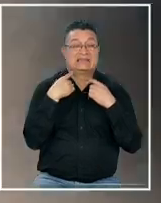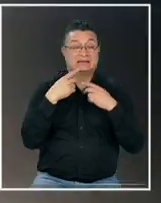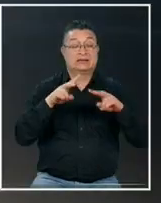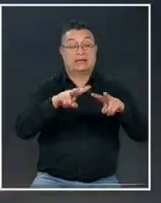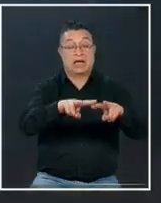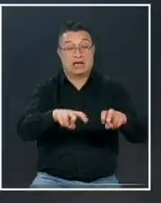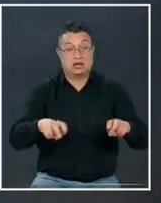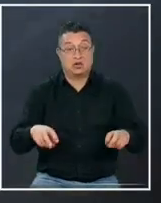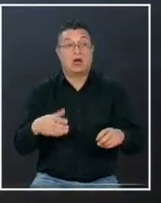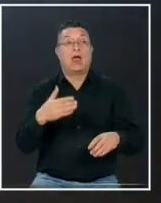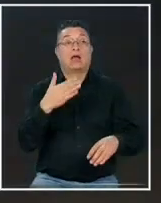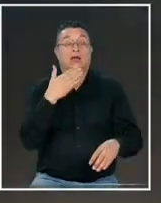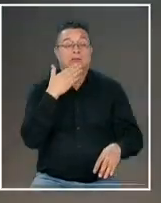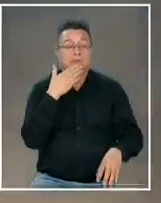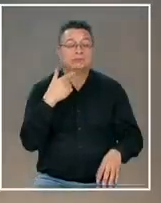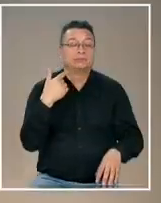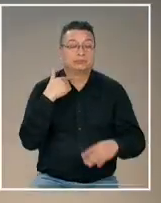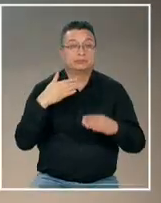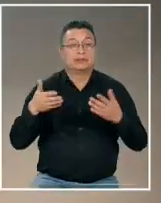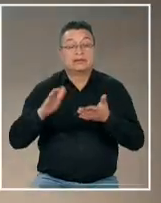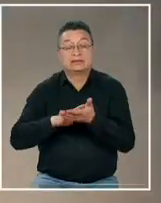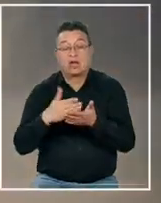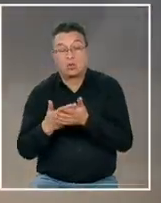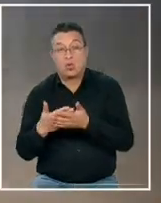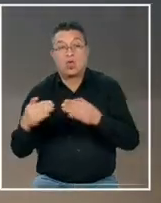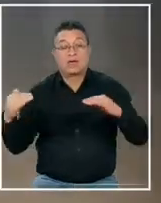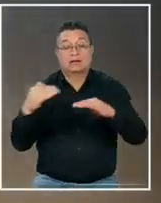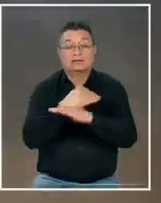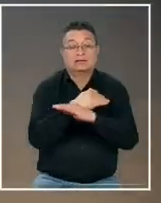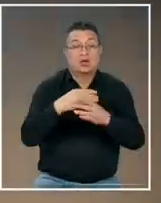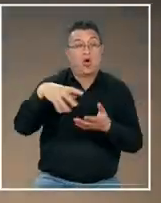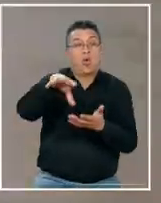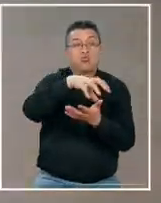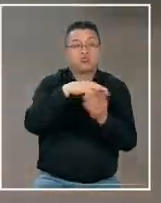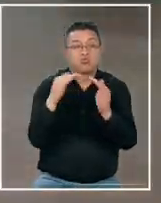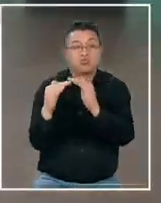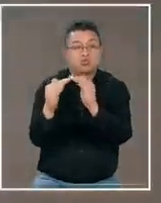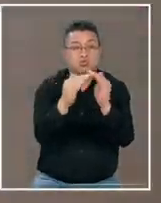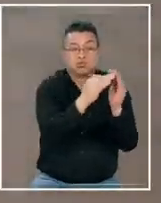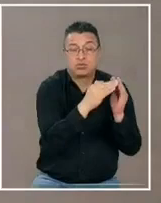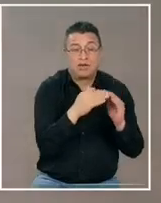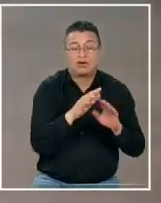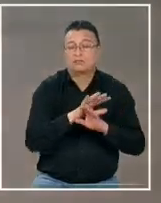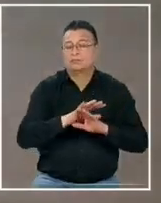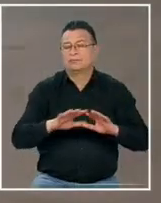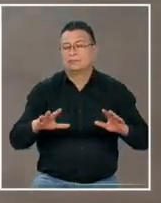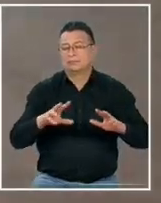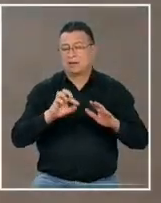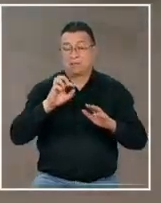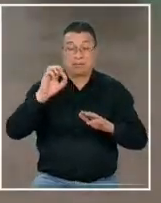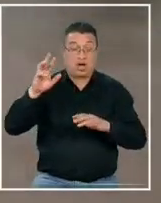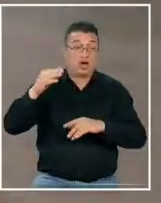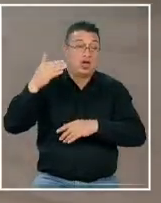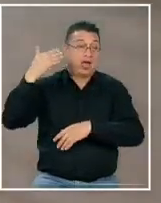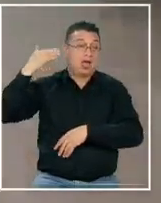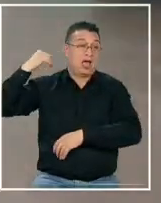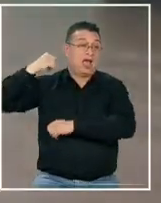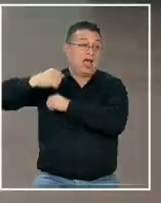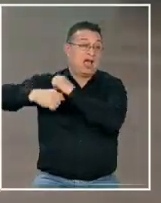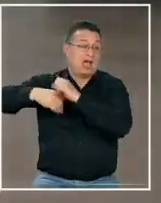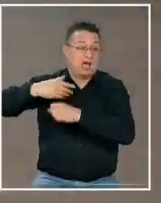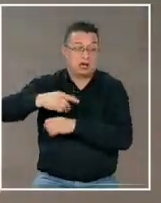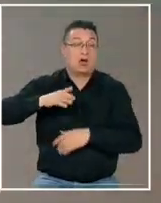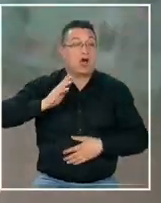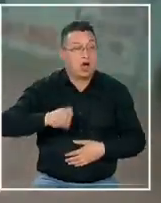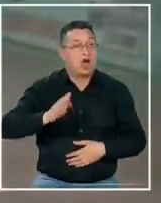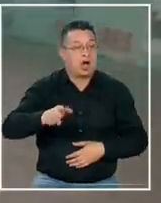agrícola centros de salud carreteras y pueblos completos solo agudizan una crisis de larga data que no da tregua